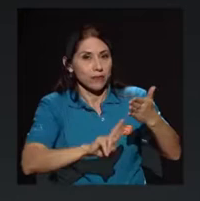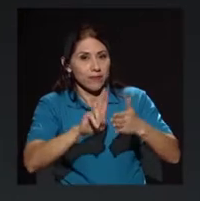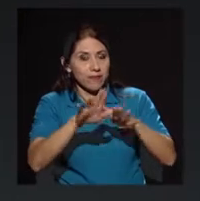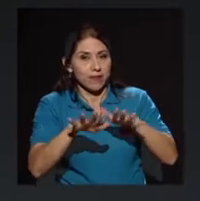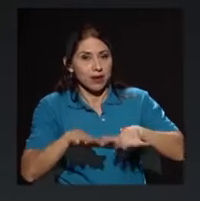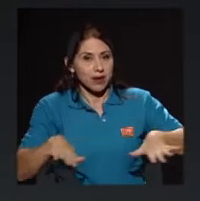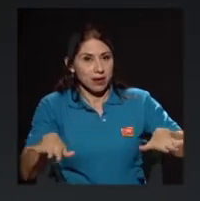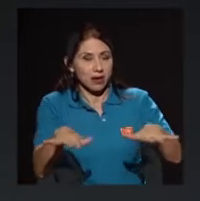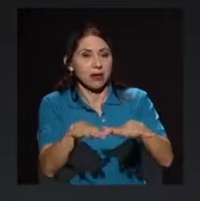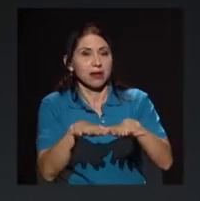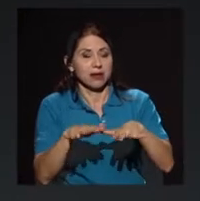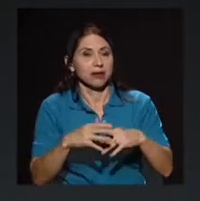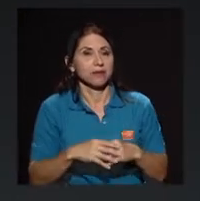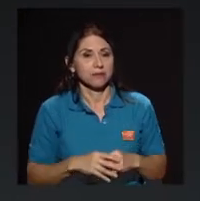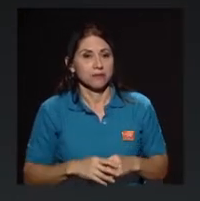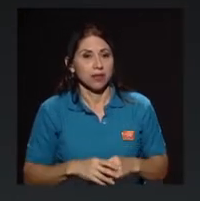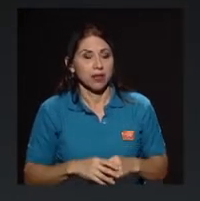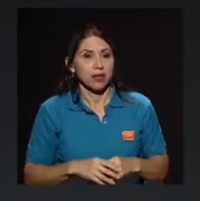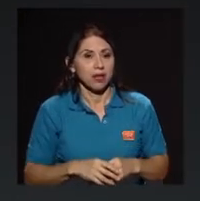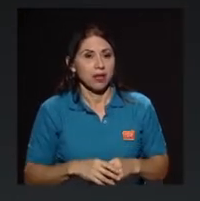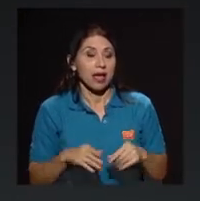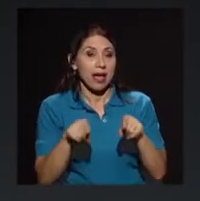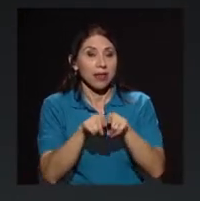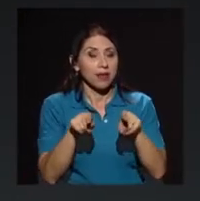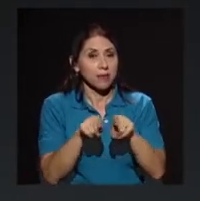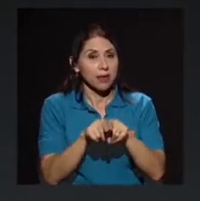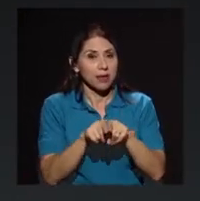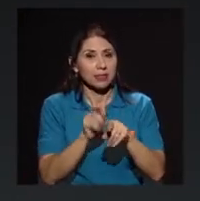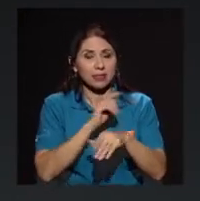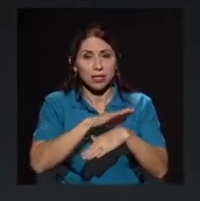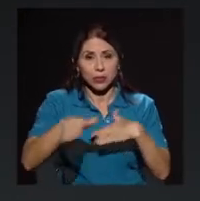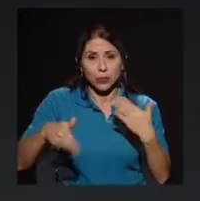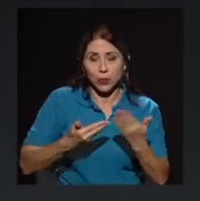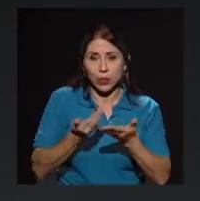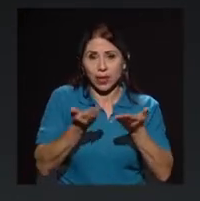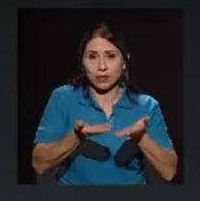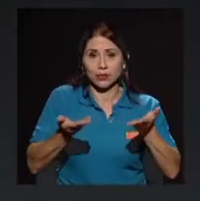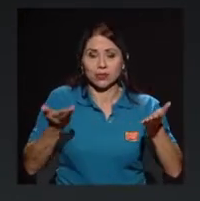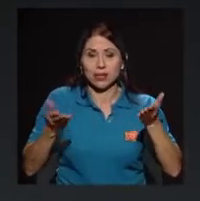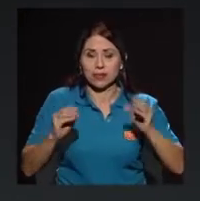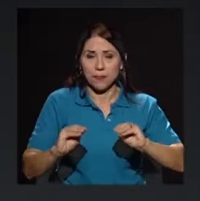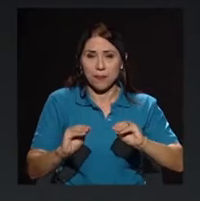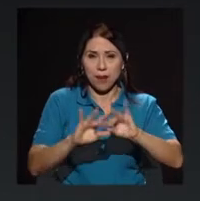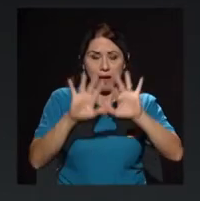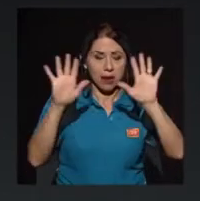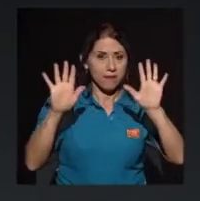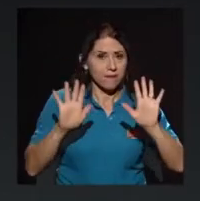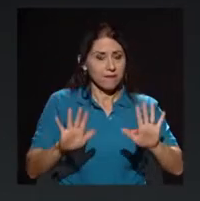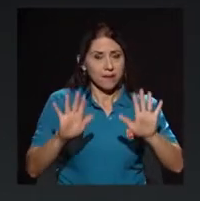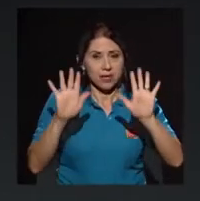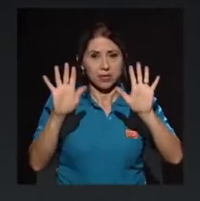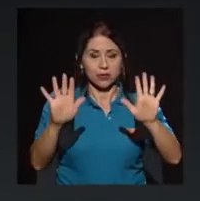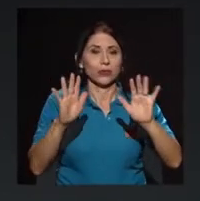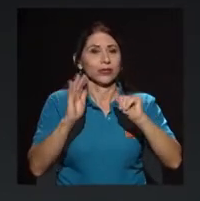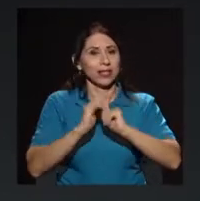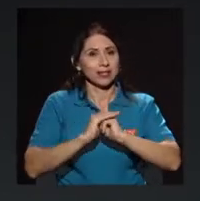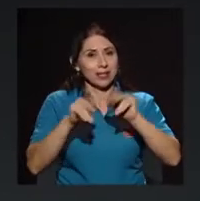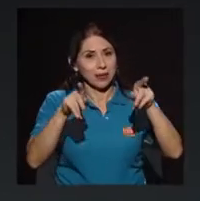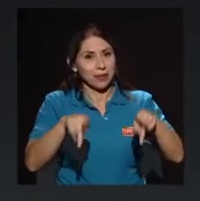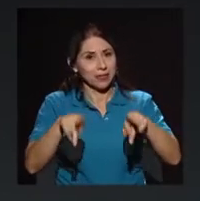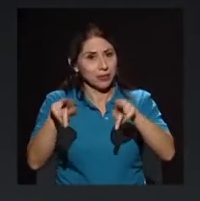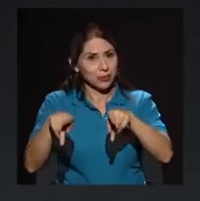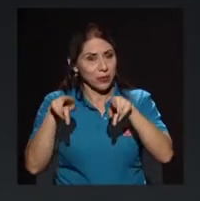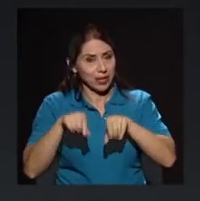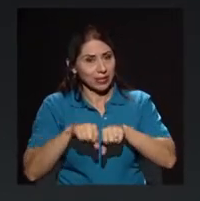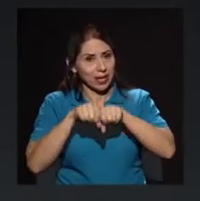además de todas las cosas maravillosas que sus graduados hacen,